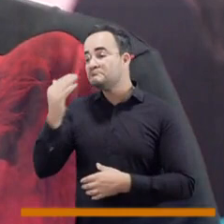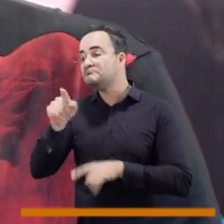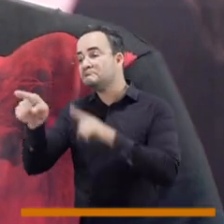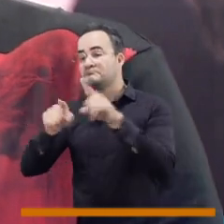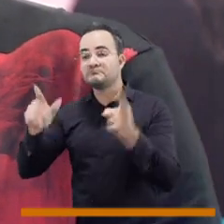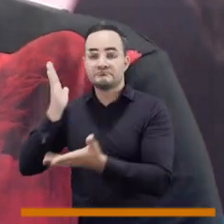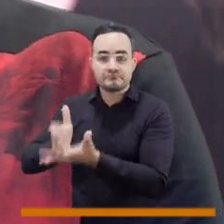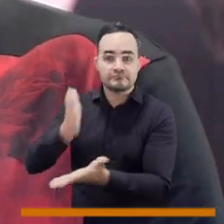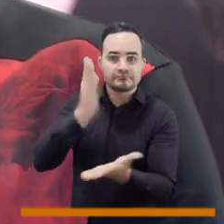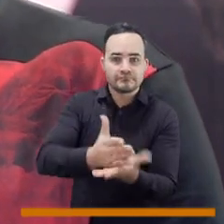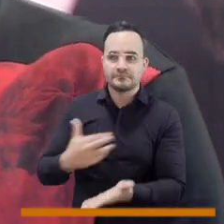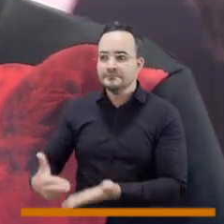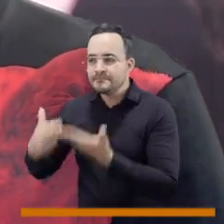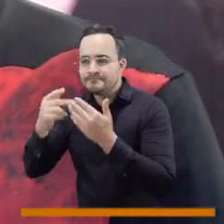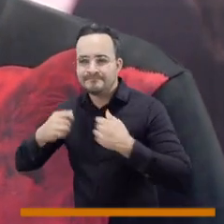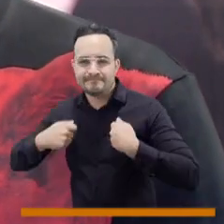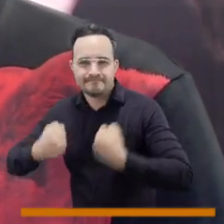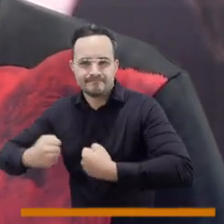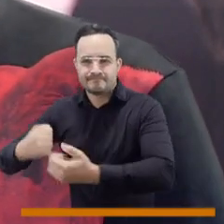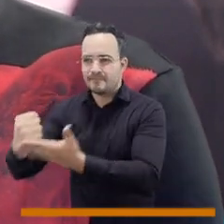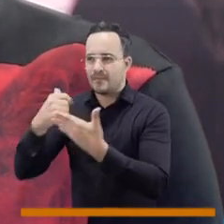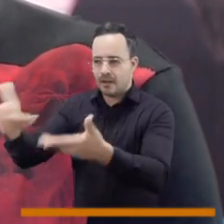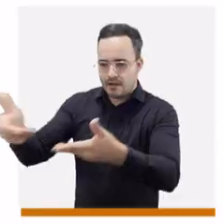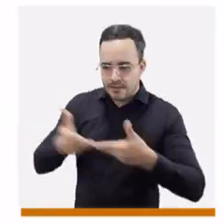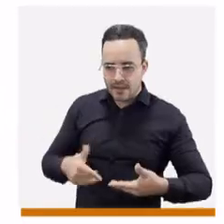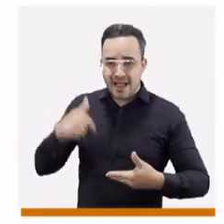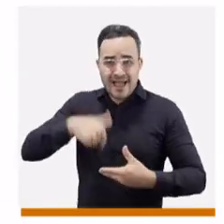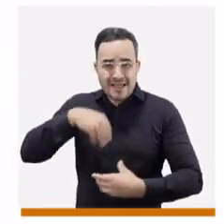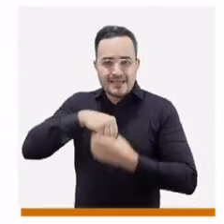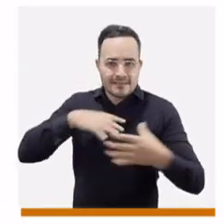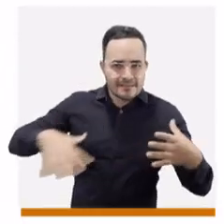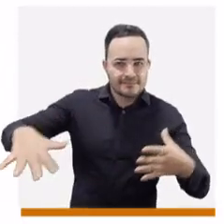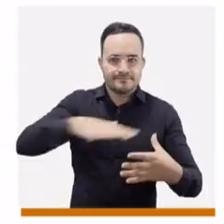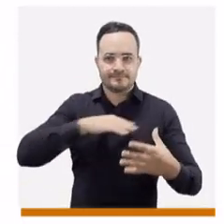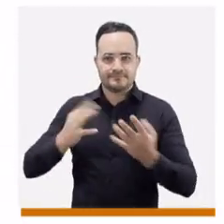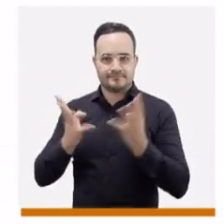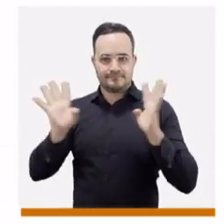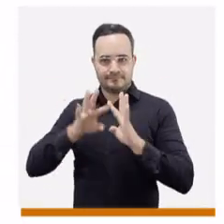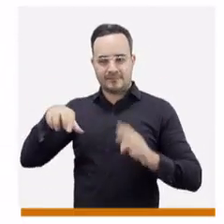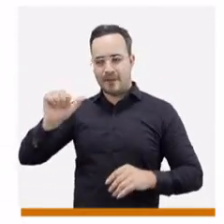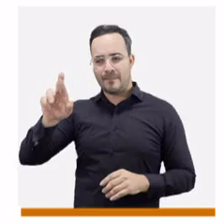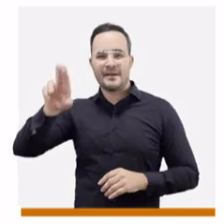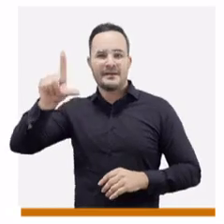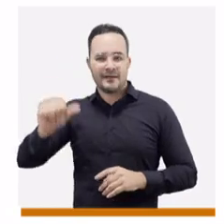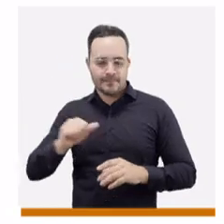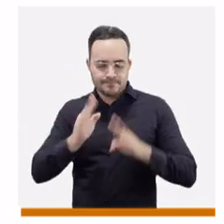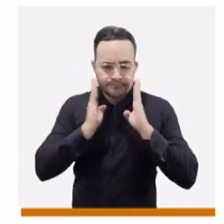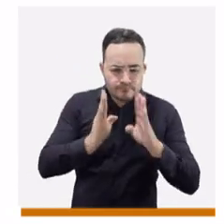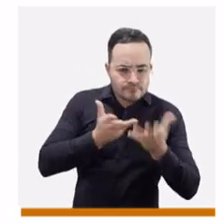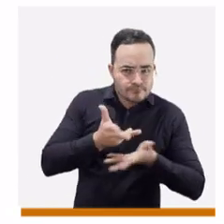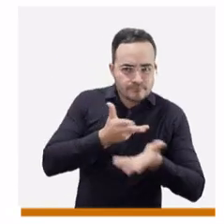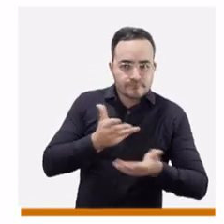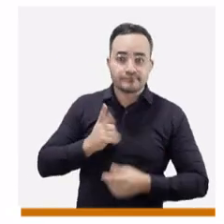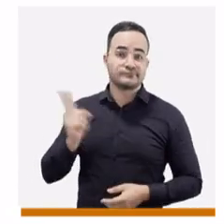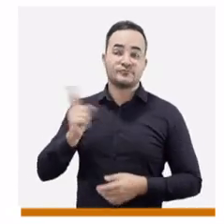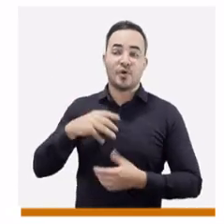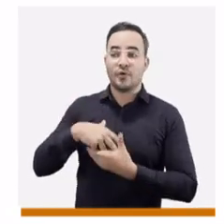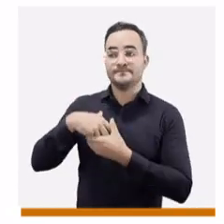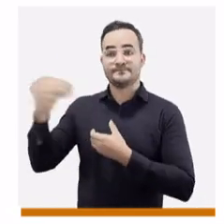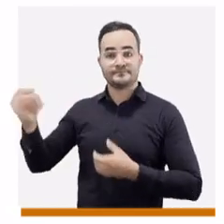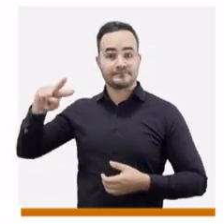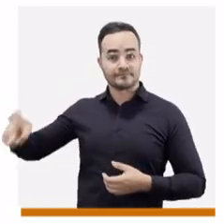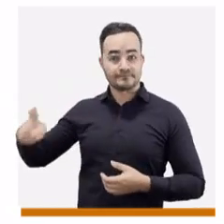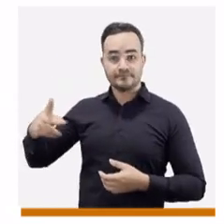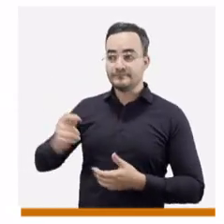sean rescatados dependiendo la causa del rescate puedan ser atendidos integralmente ahí en el mismo centro de Estar Animal